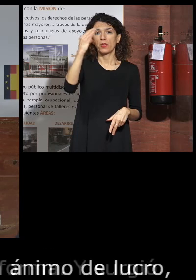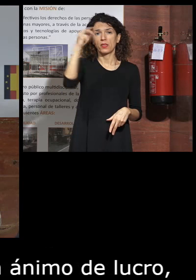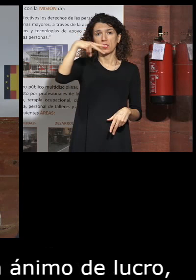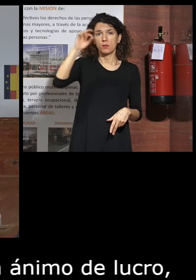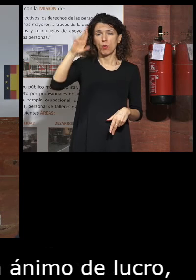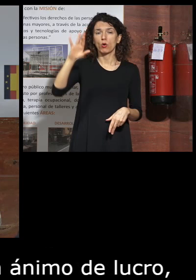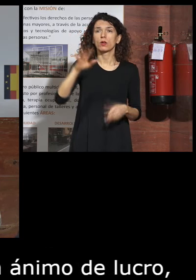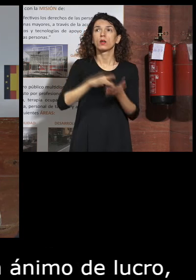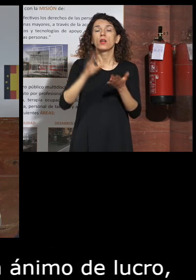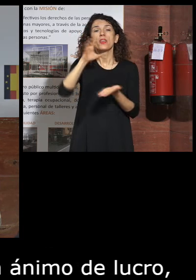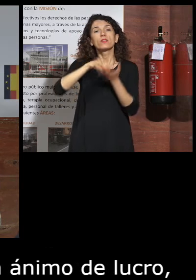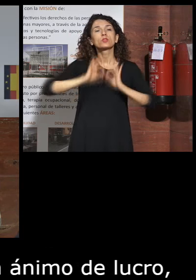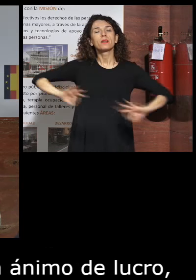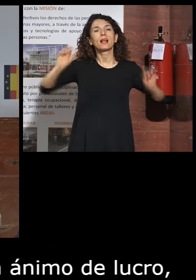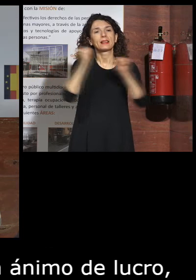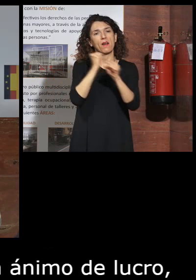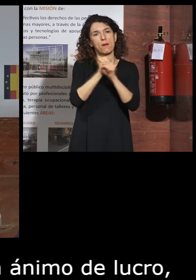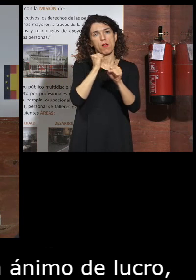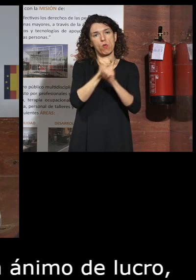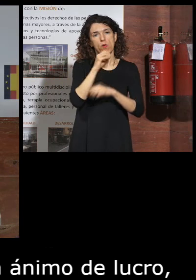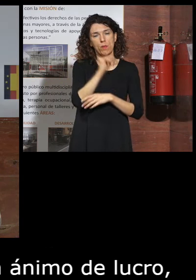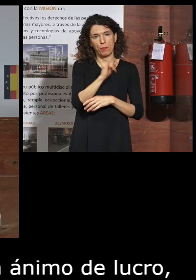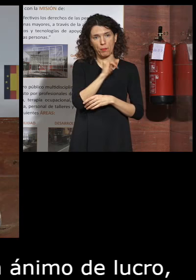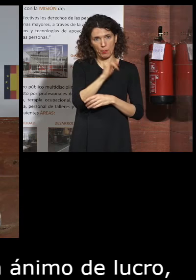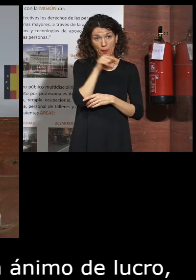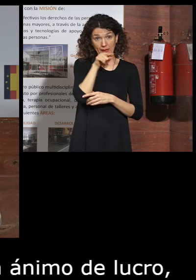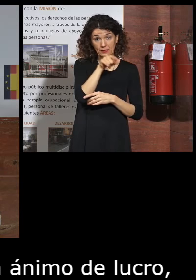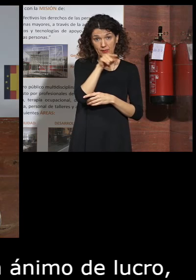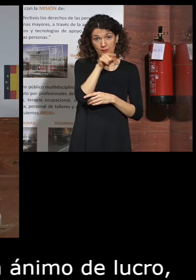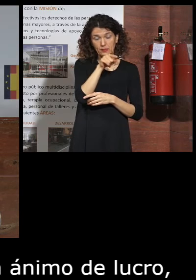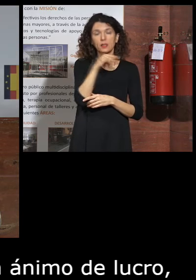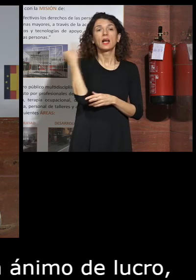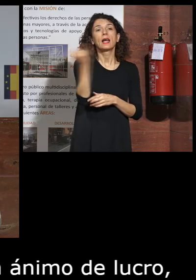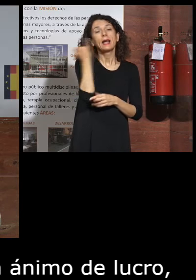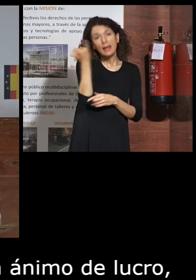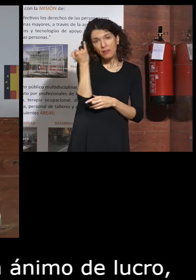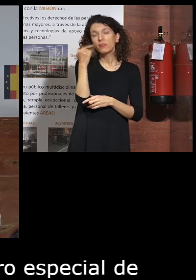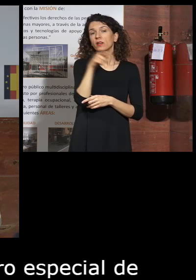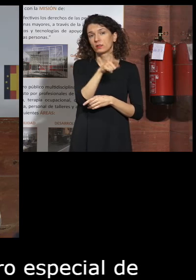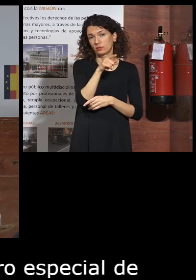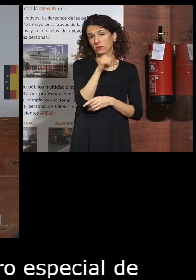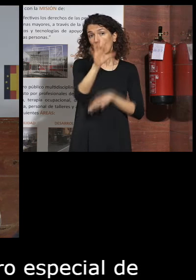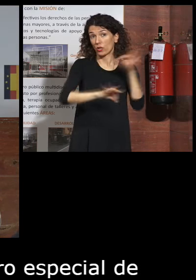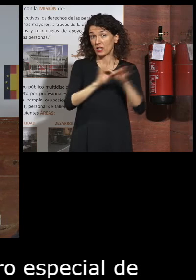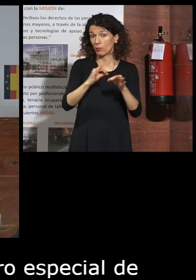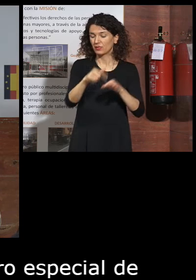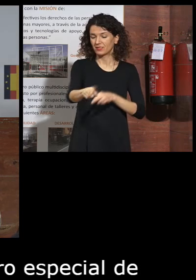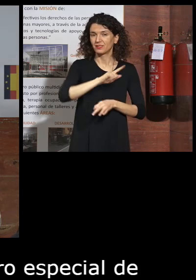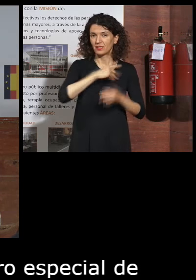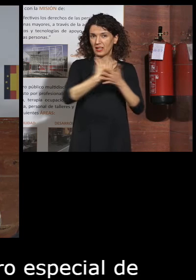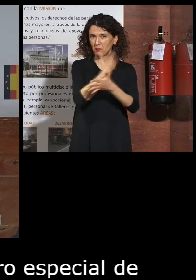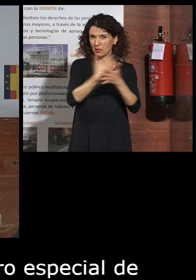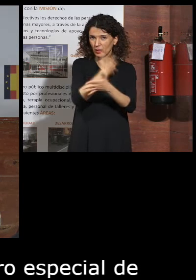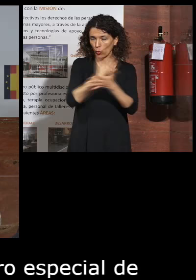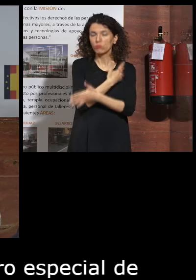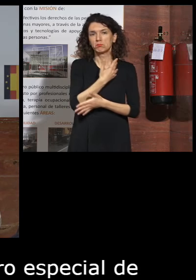un centro especial de empleo y el jefe de este organismo me explicó que sería